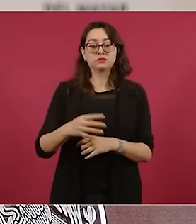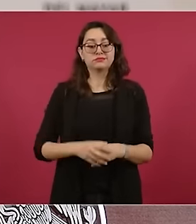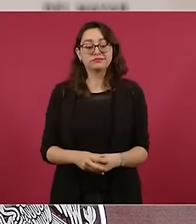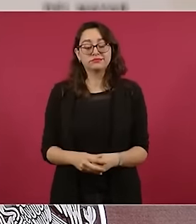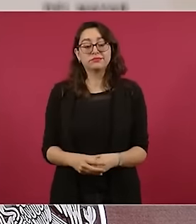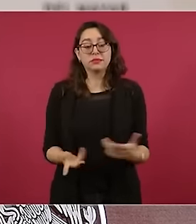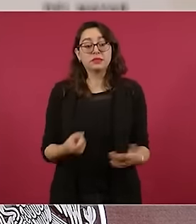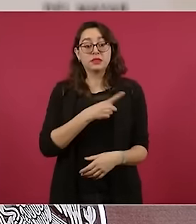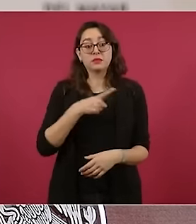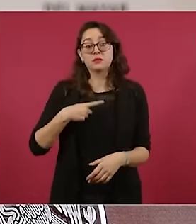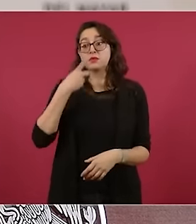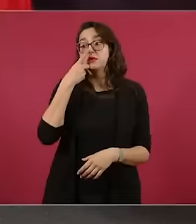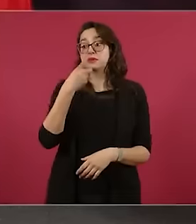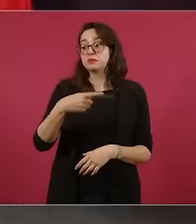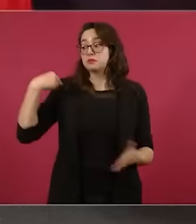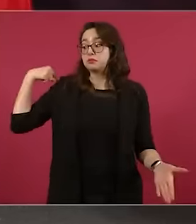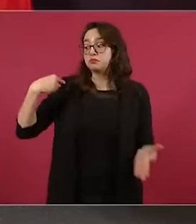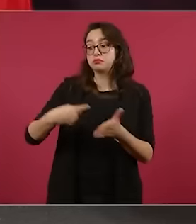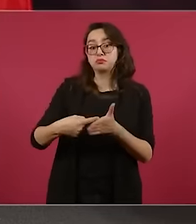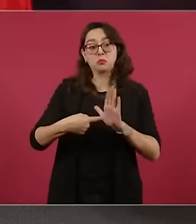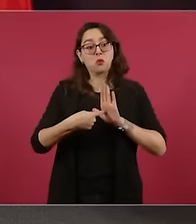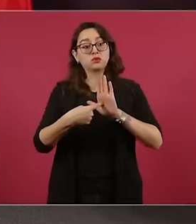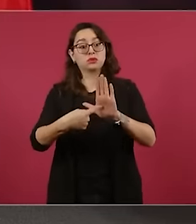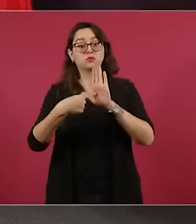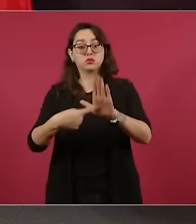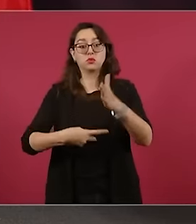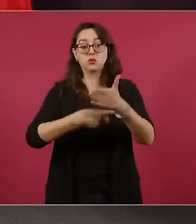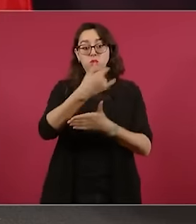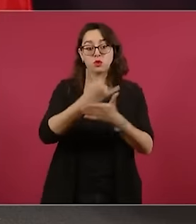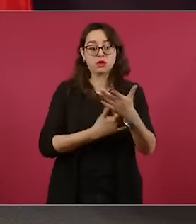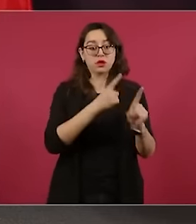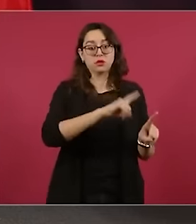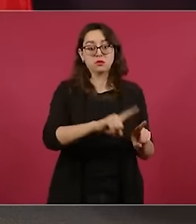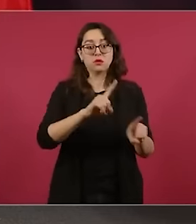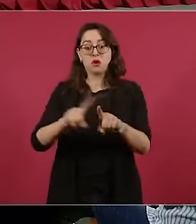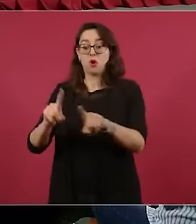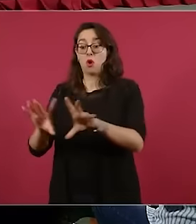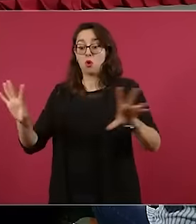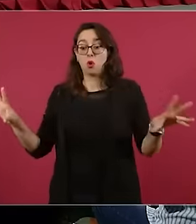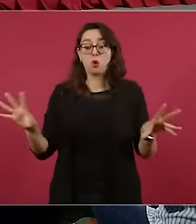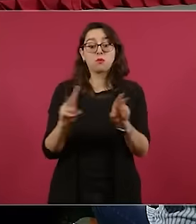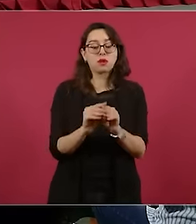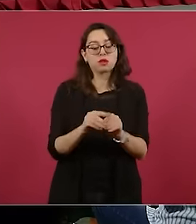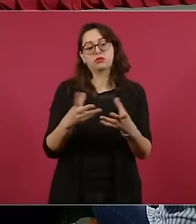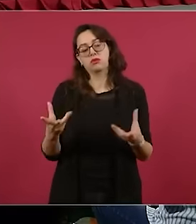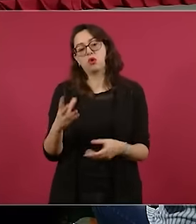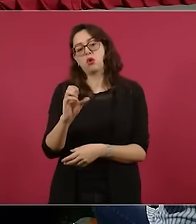trabajo en Comisión Nacional del Agua que está trabajando coordinadamente con las entidades